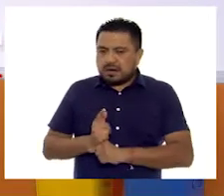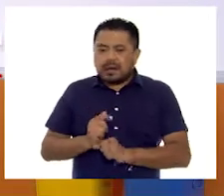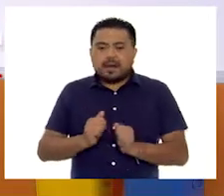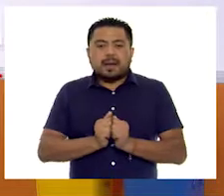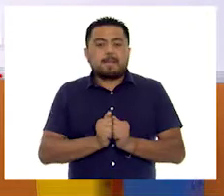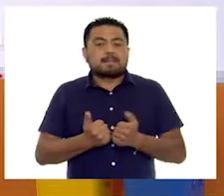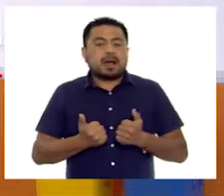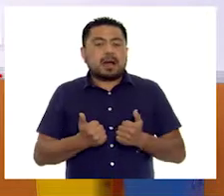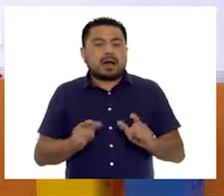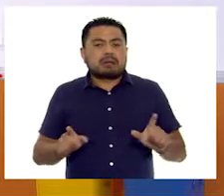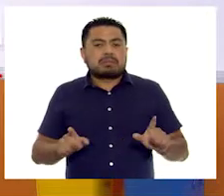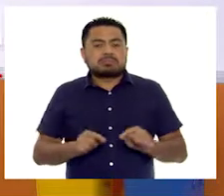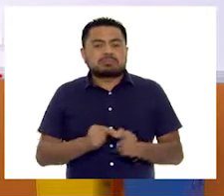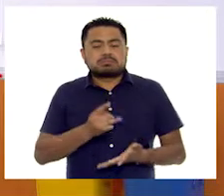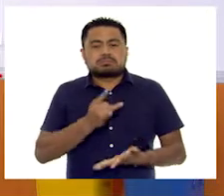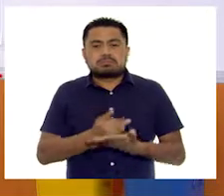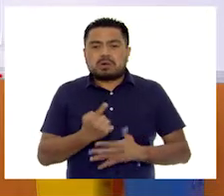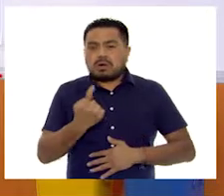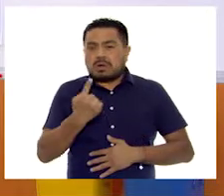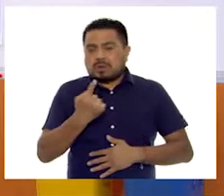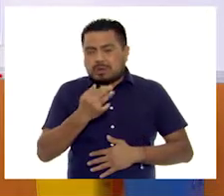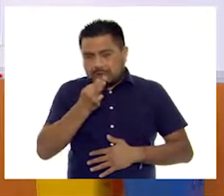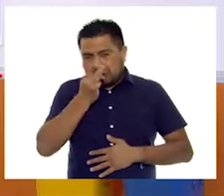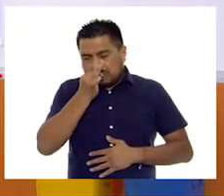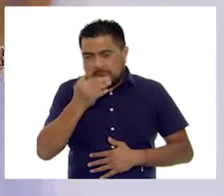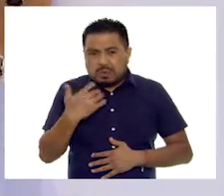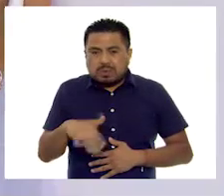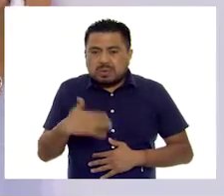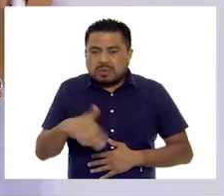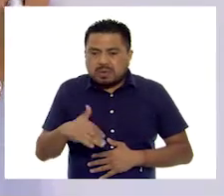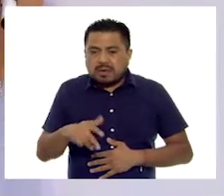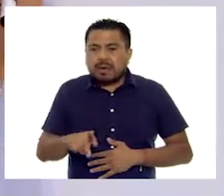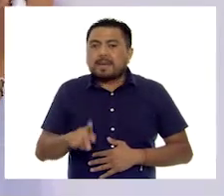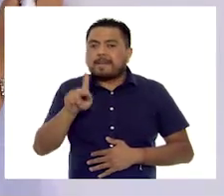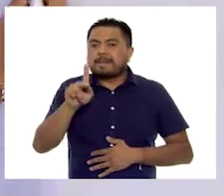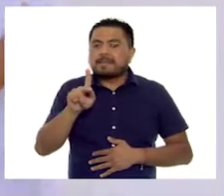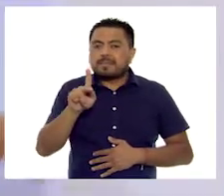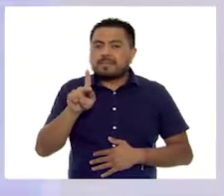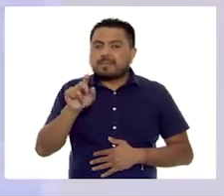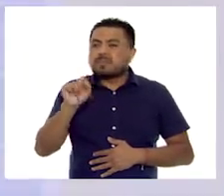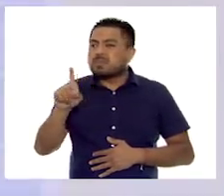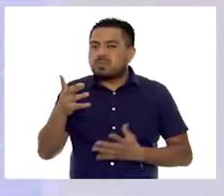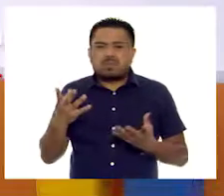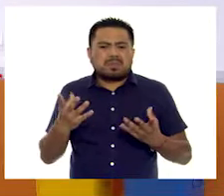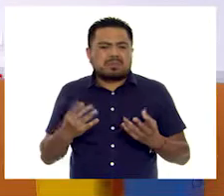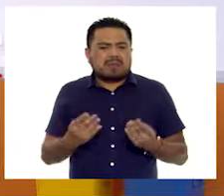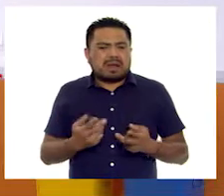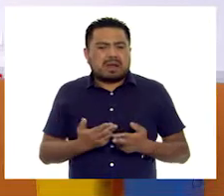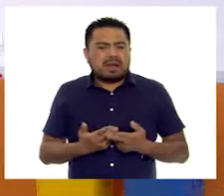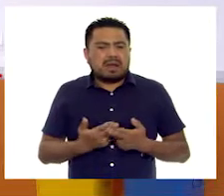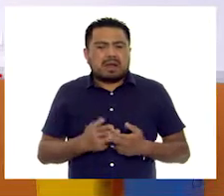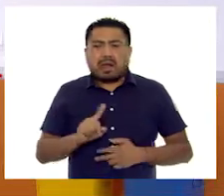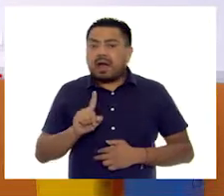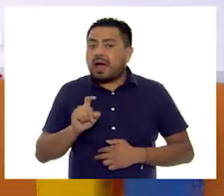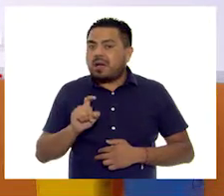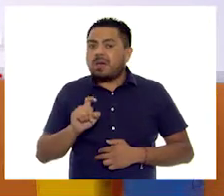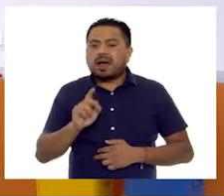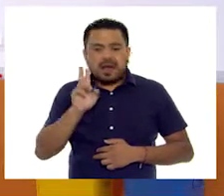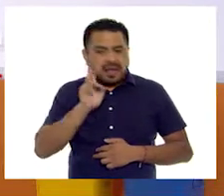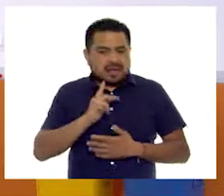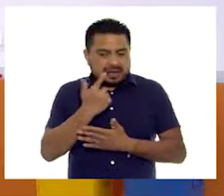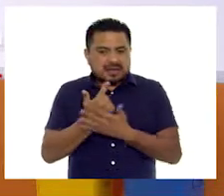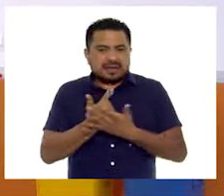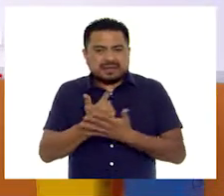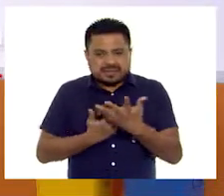de dulce es solamente uno. Pero donde tenemos muchos es en el agua. Vamos a